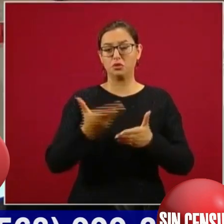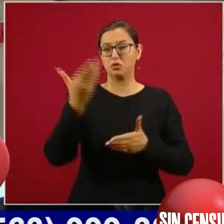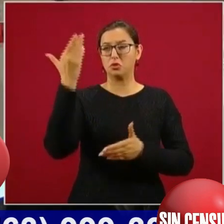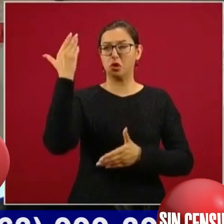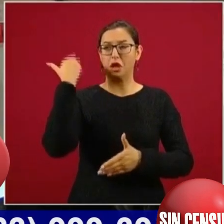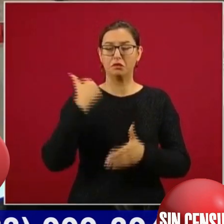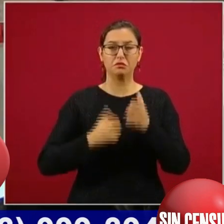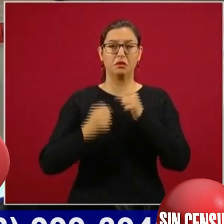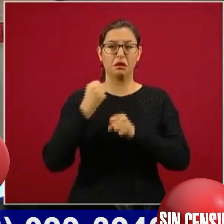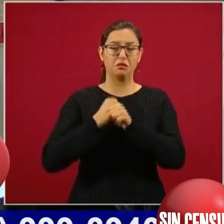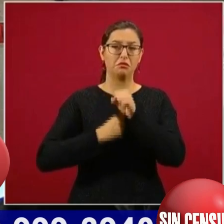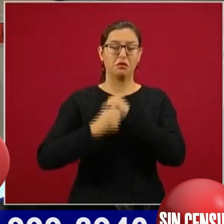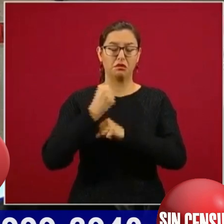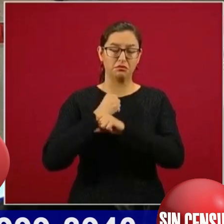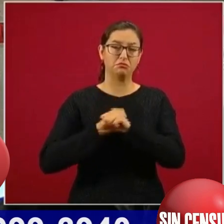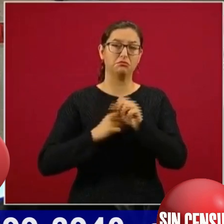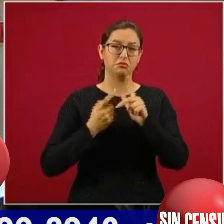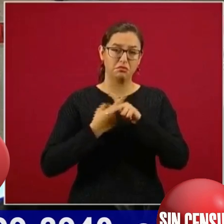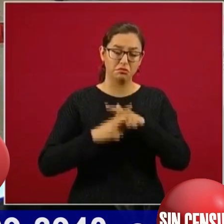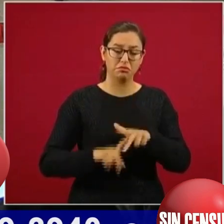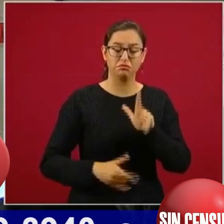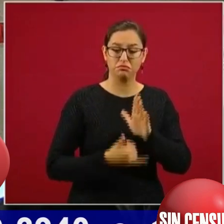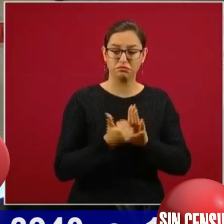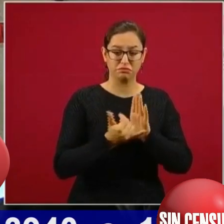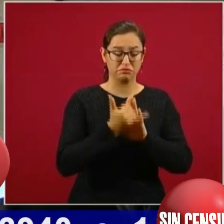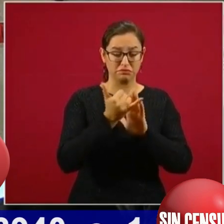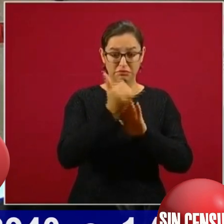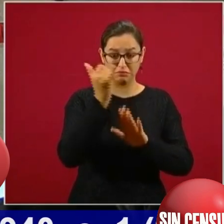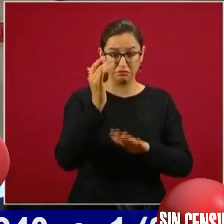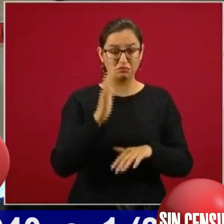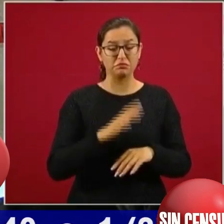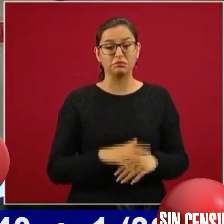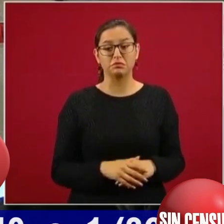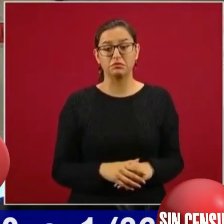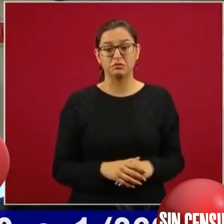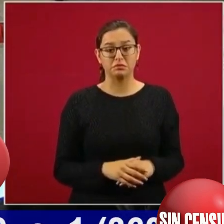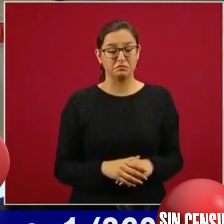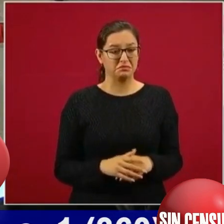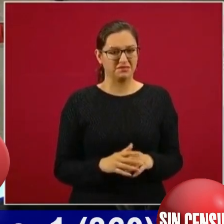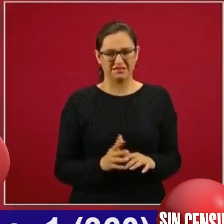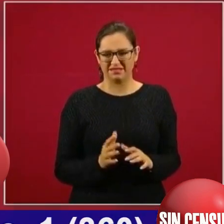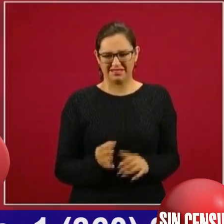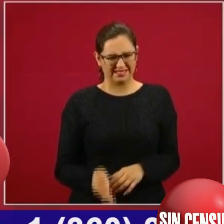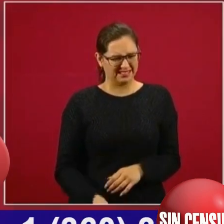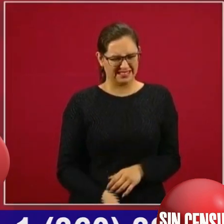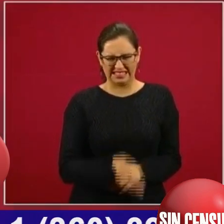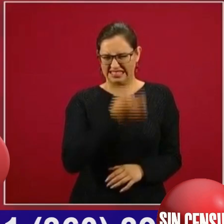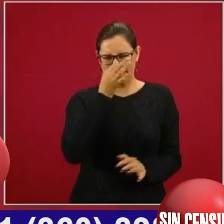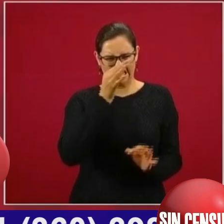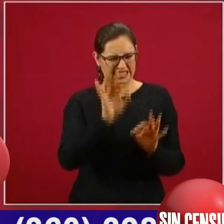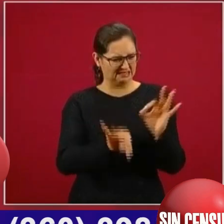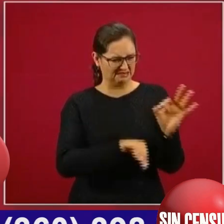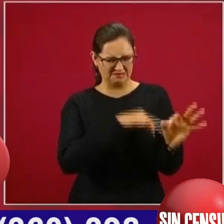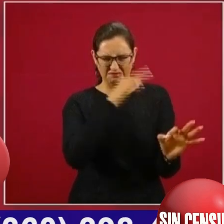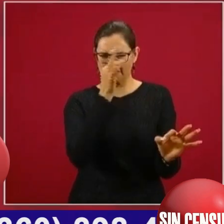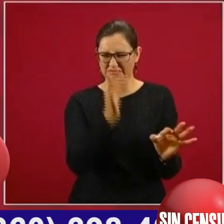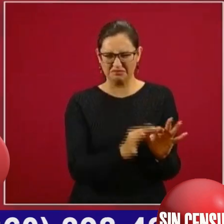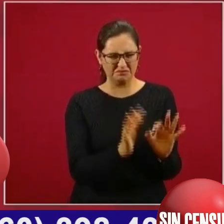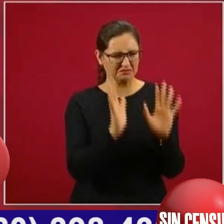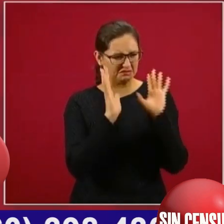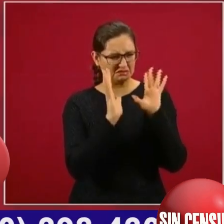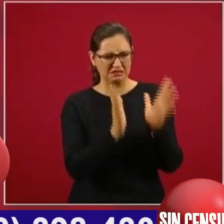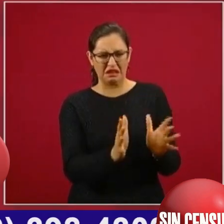se terminó prácticamente, es muy poco lo que falta para que